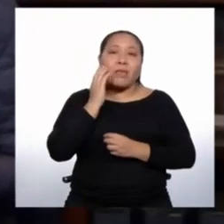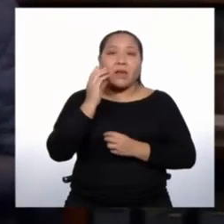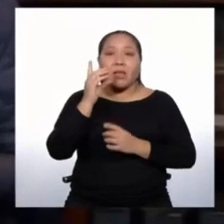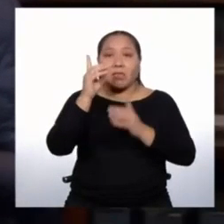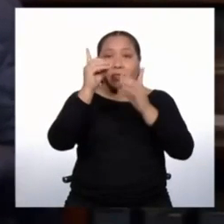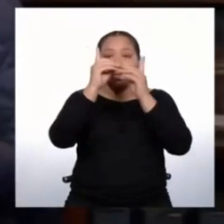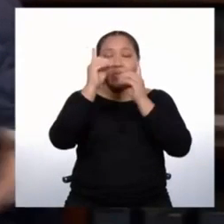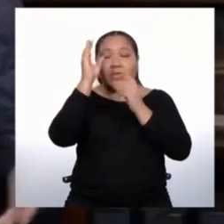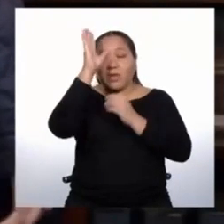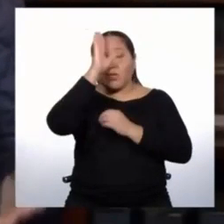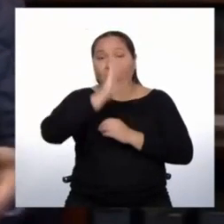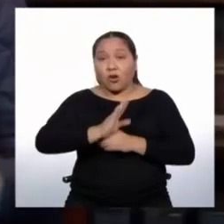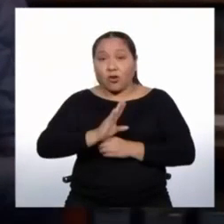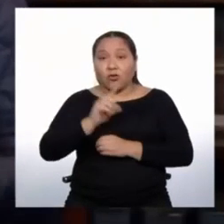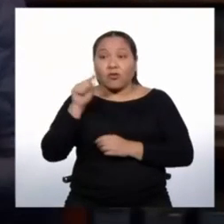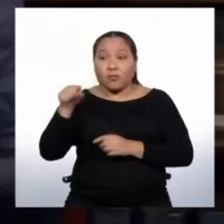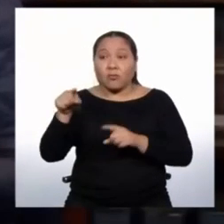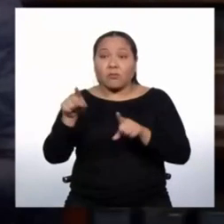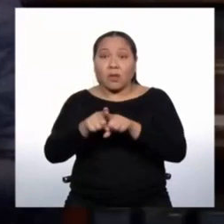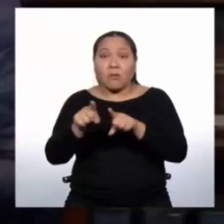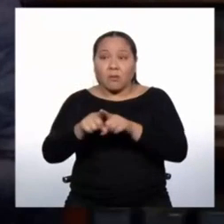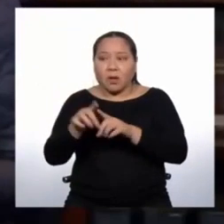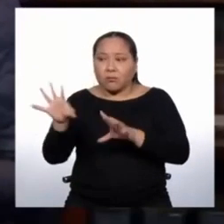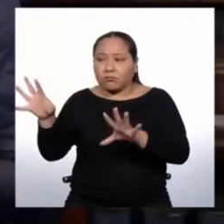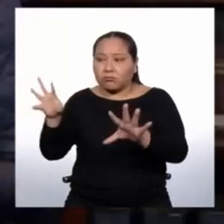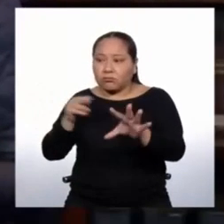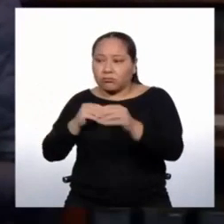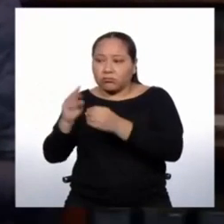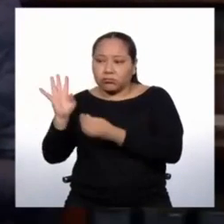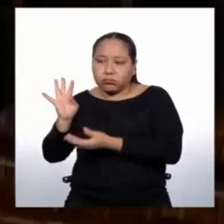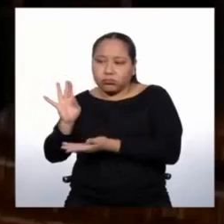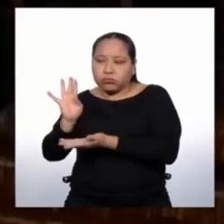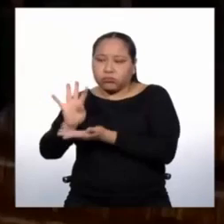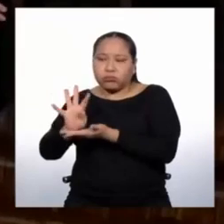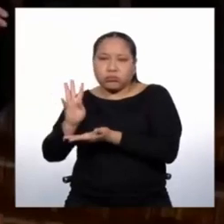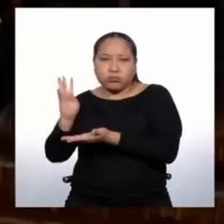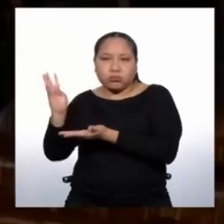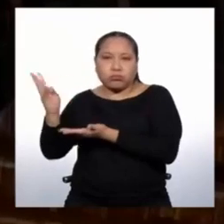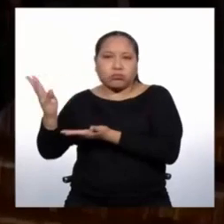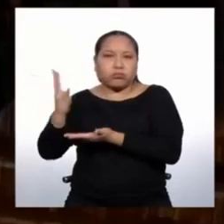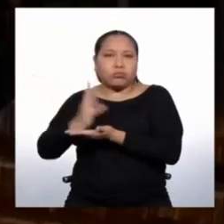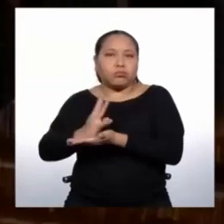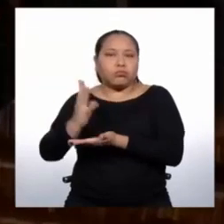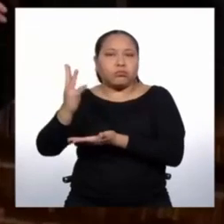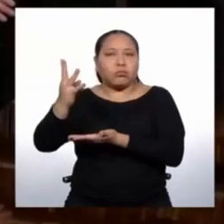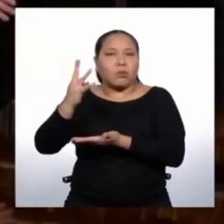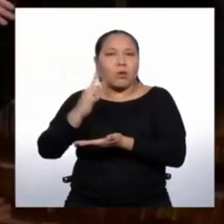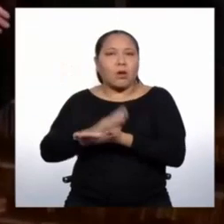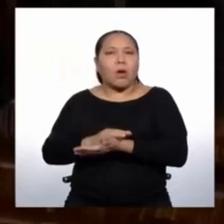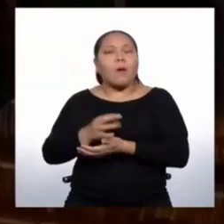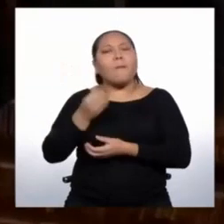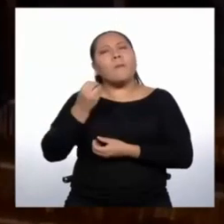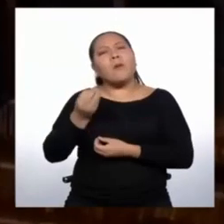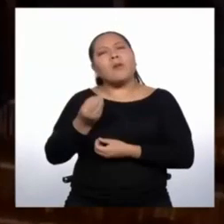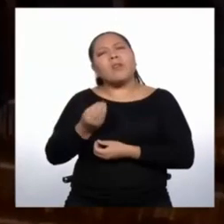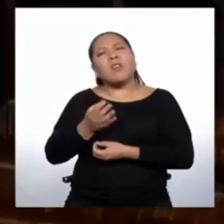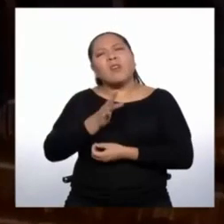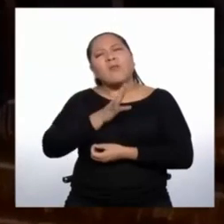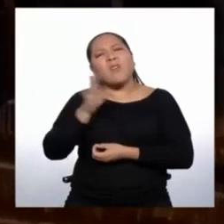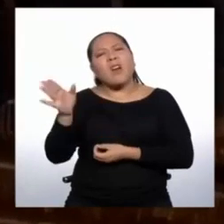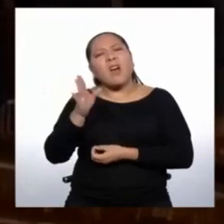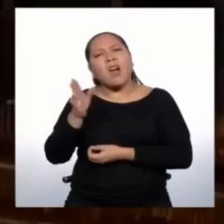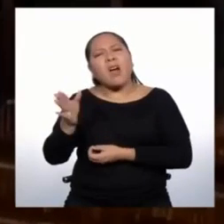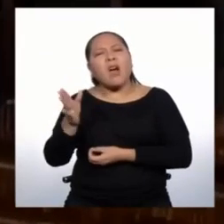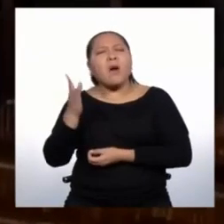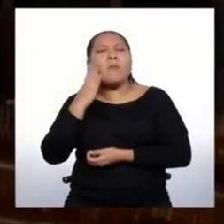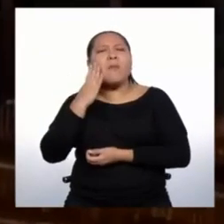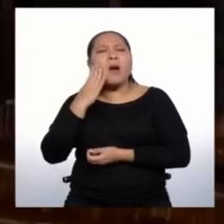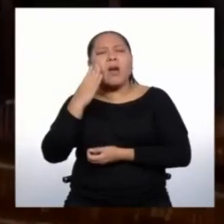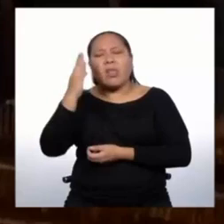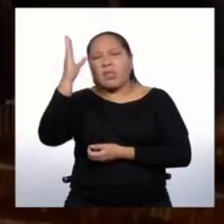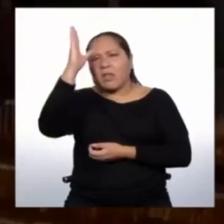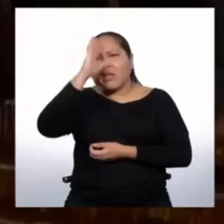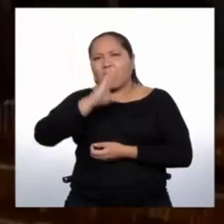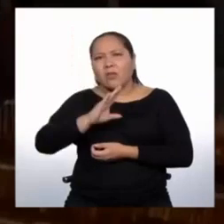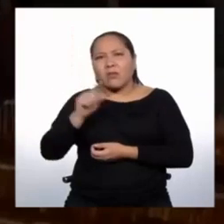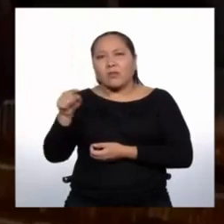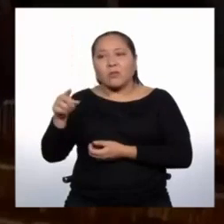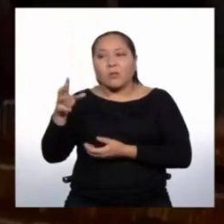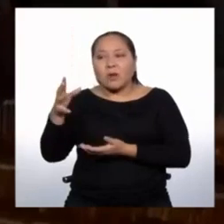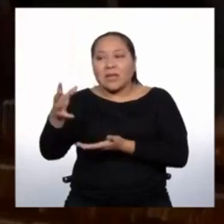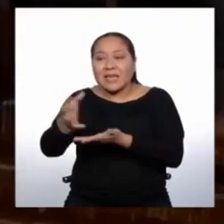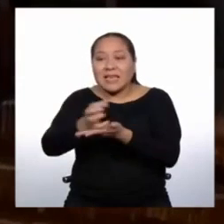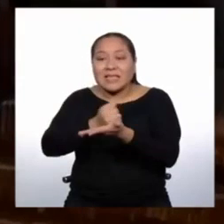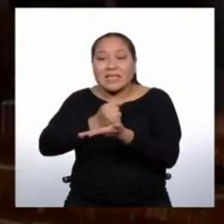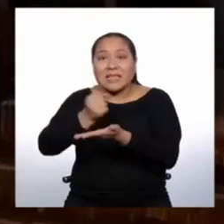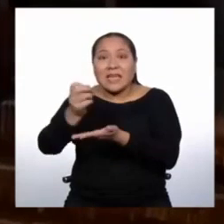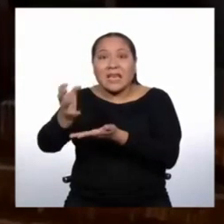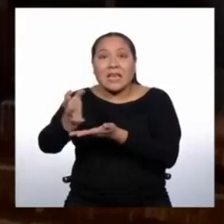ha captado recientemente en términos relativos. ¿Por qué va la gente a Madre de Dios? Por la extracción del oro,